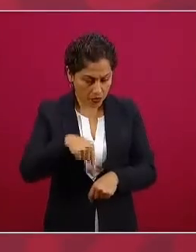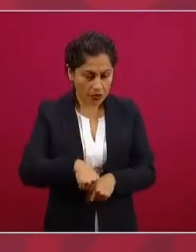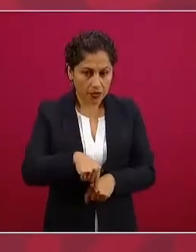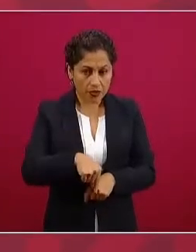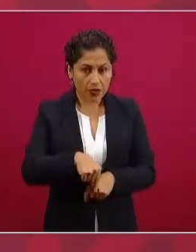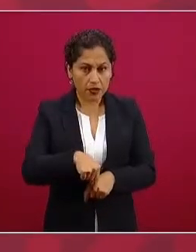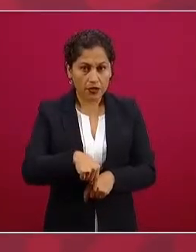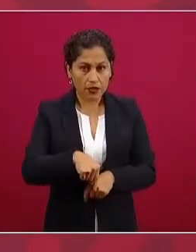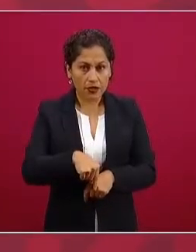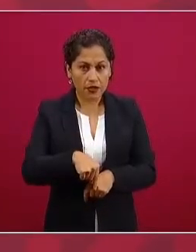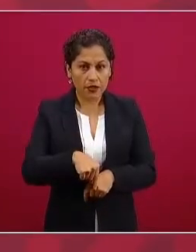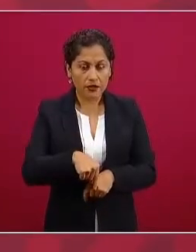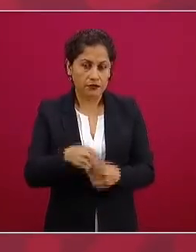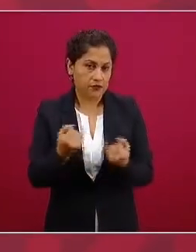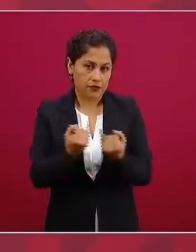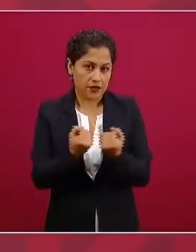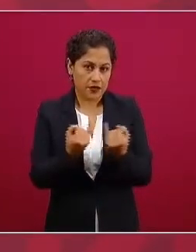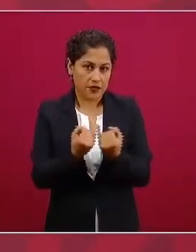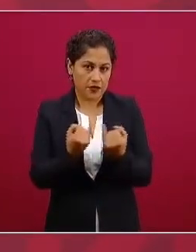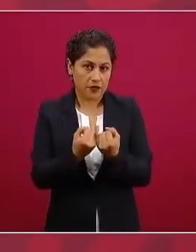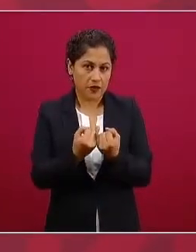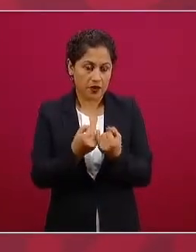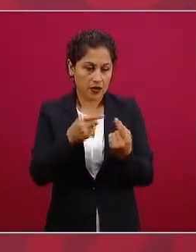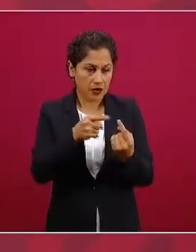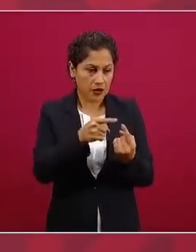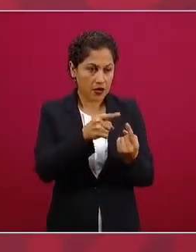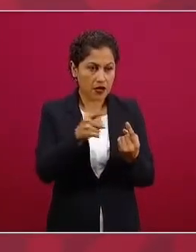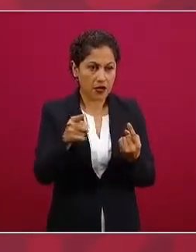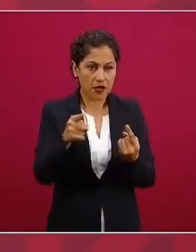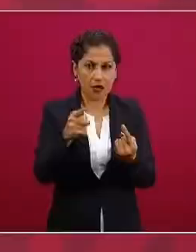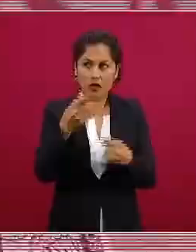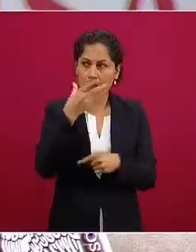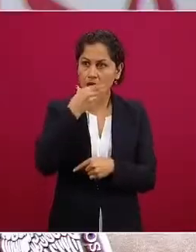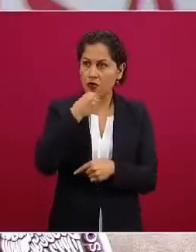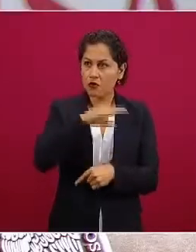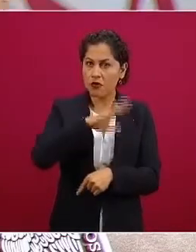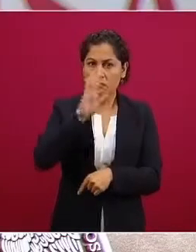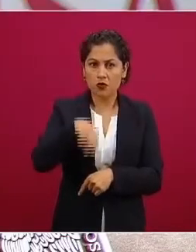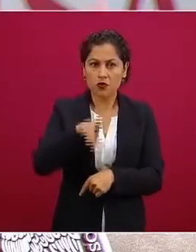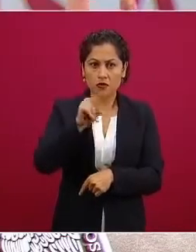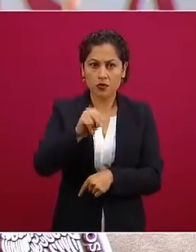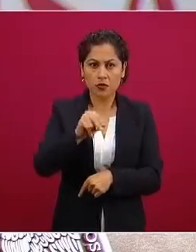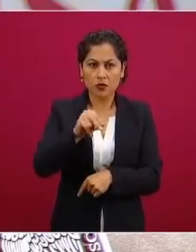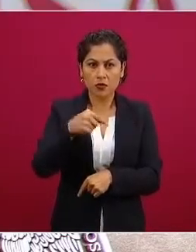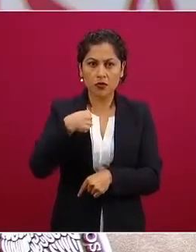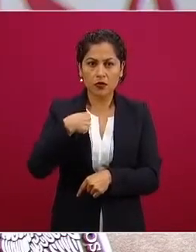y también como todos nos enteramos de que no murió el señor ¿cómo queda el presidente?